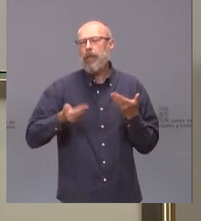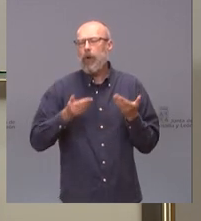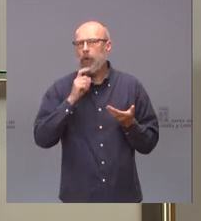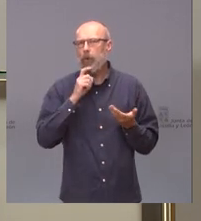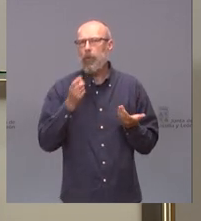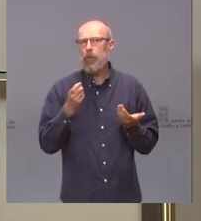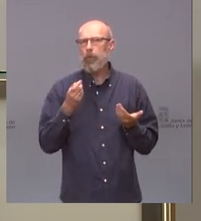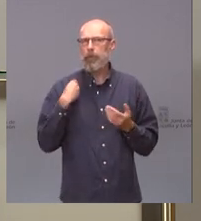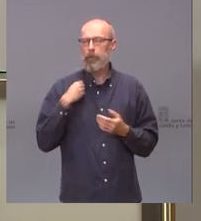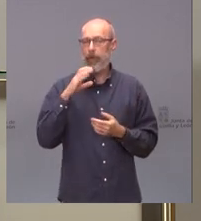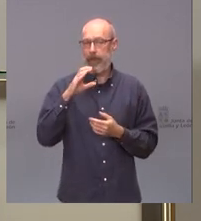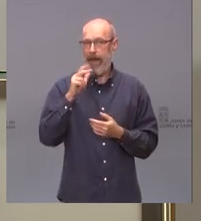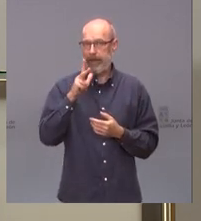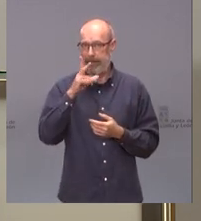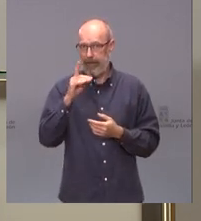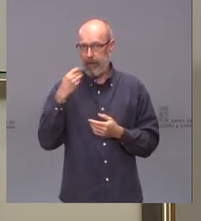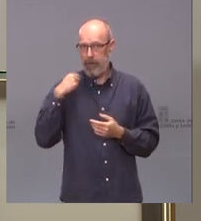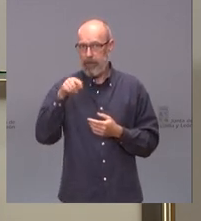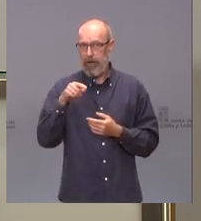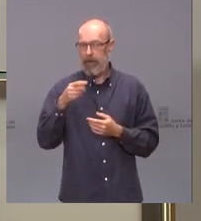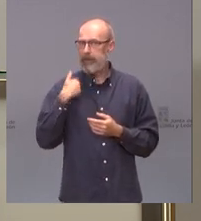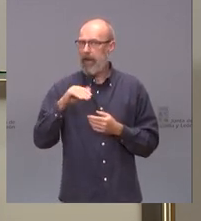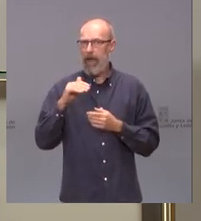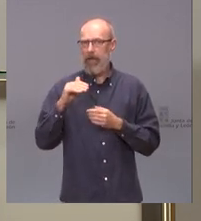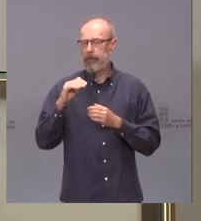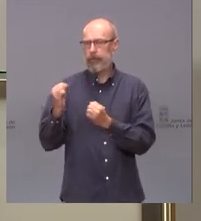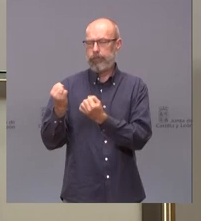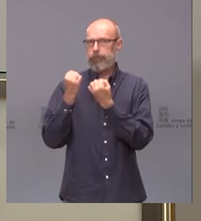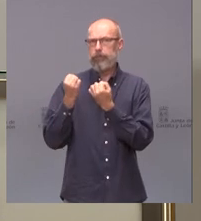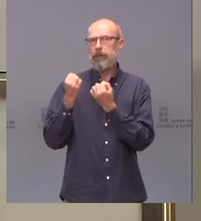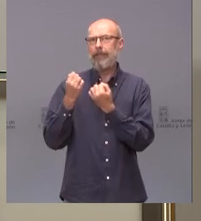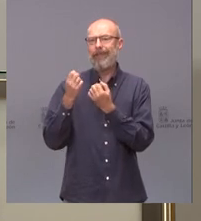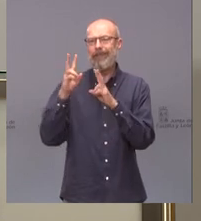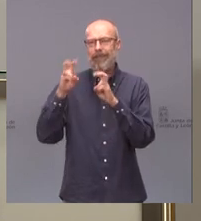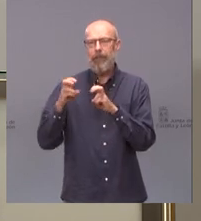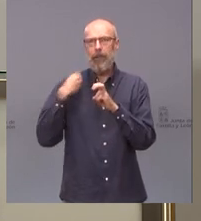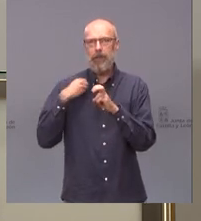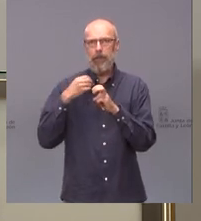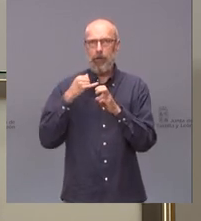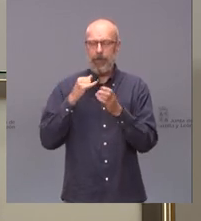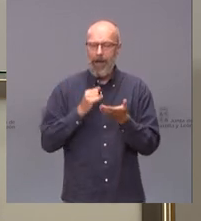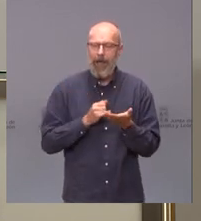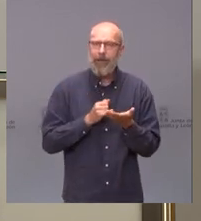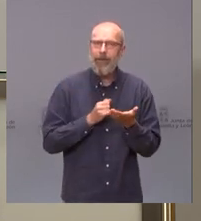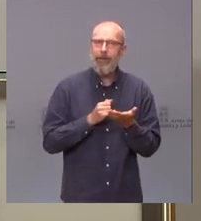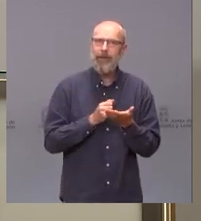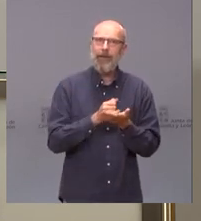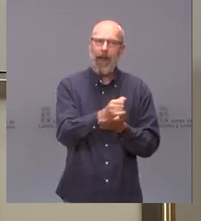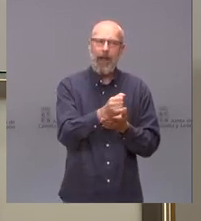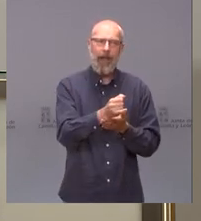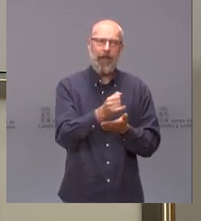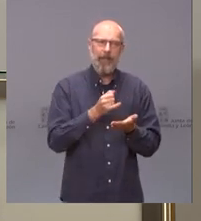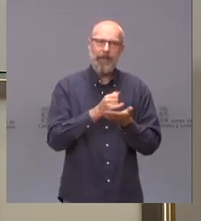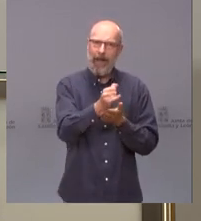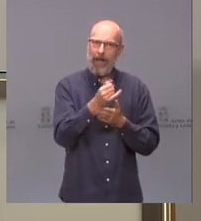la CHD haya puesto la primera traba a la macrogranja de Noviercas en